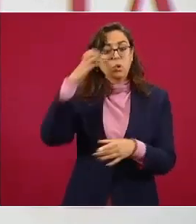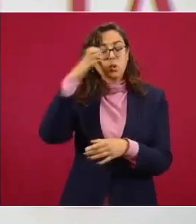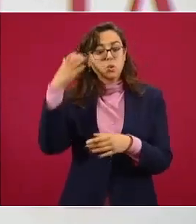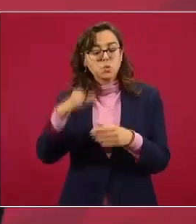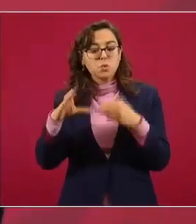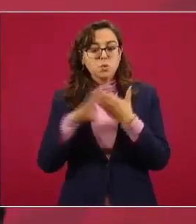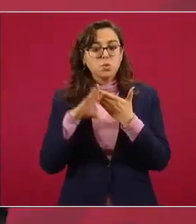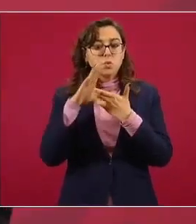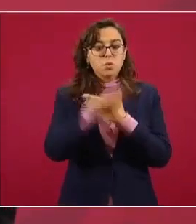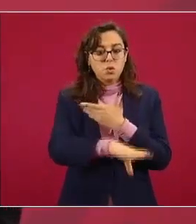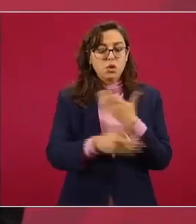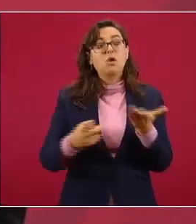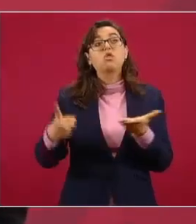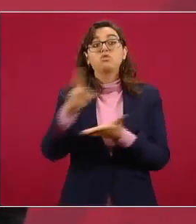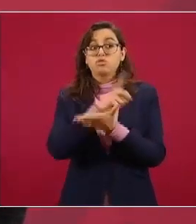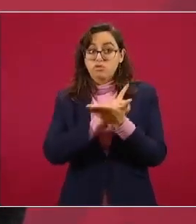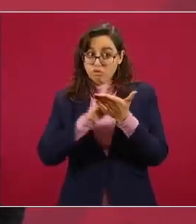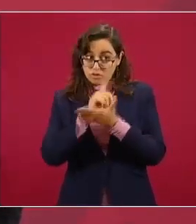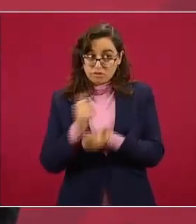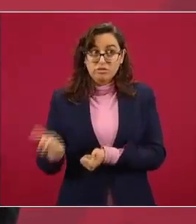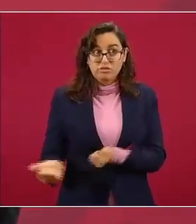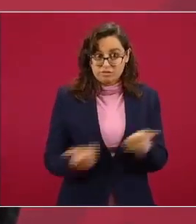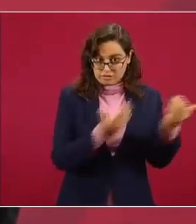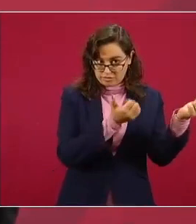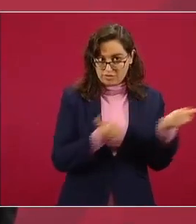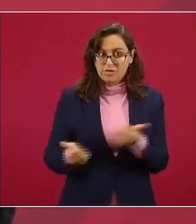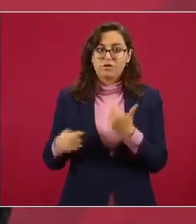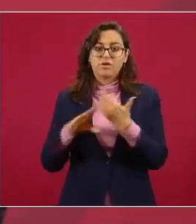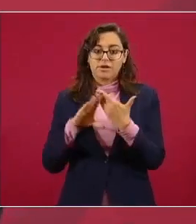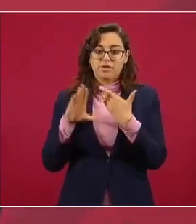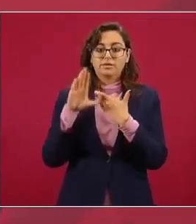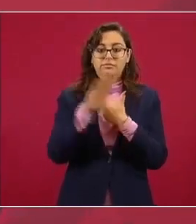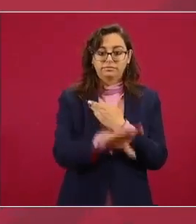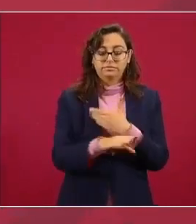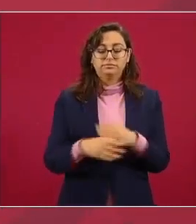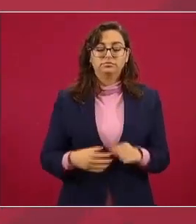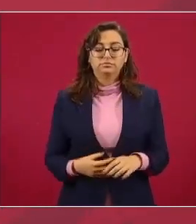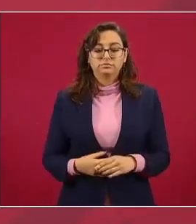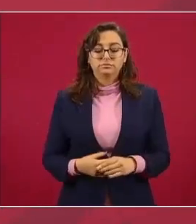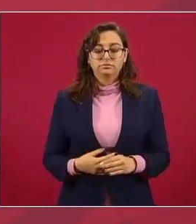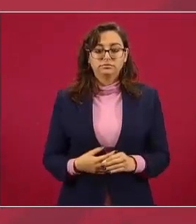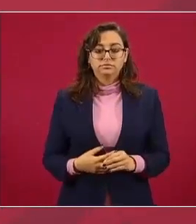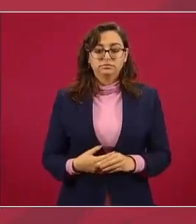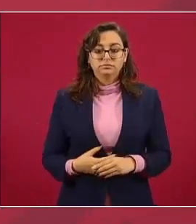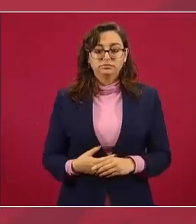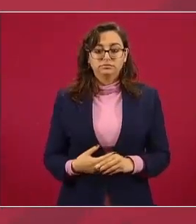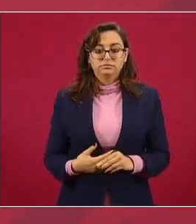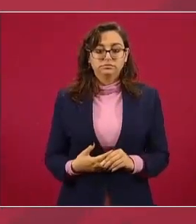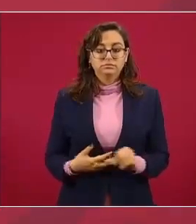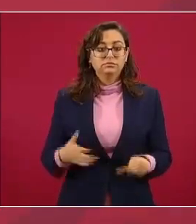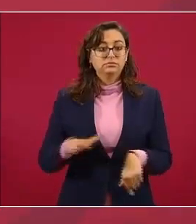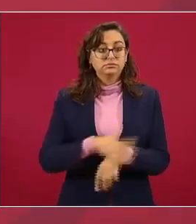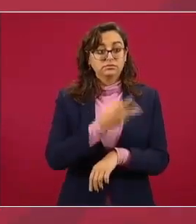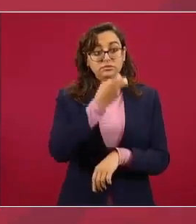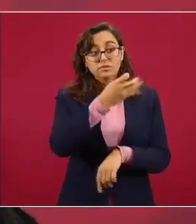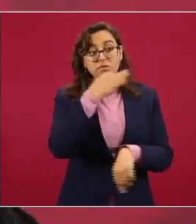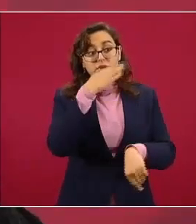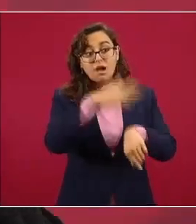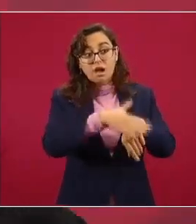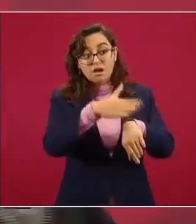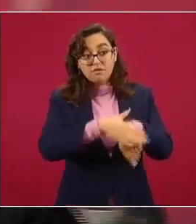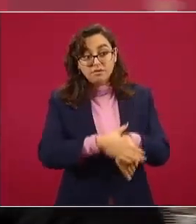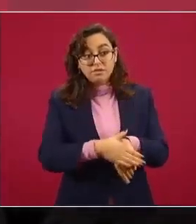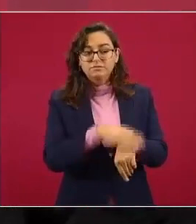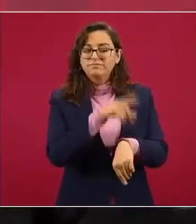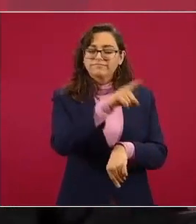incluyendo el tráfico de drogas y por eso hemos considerado o pedimos que se desestimen estos casos para que el